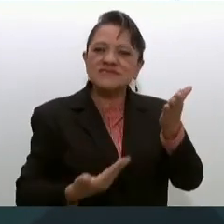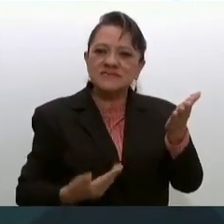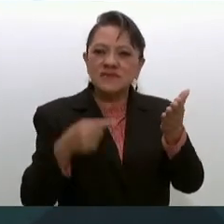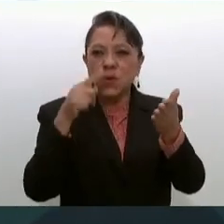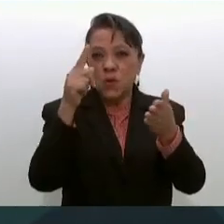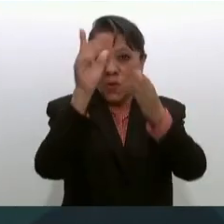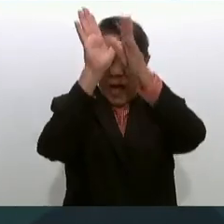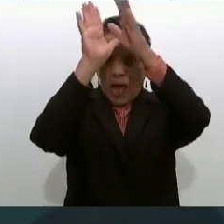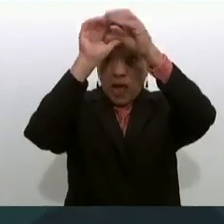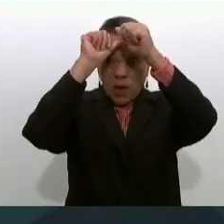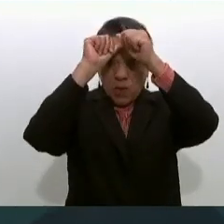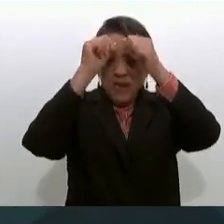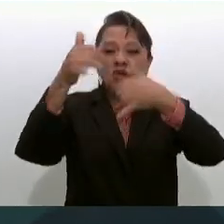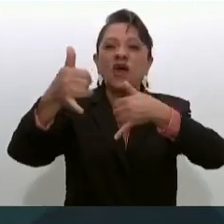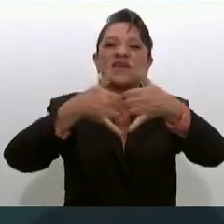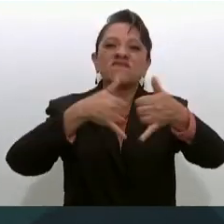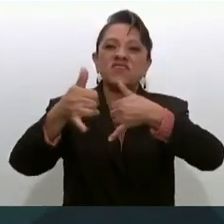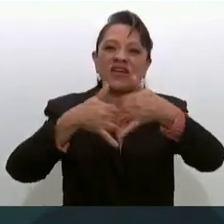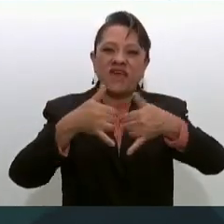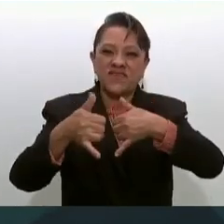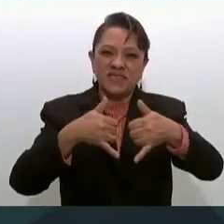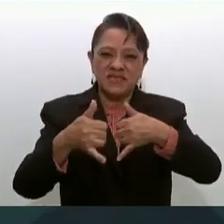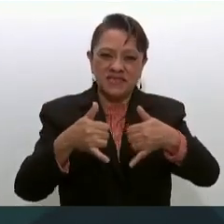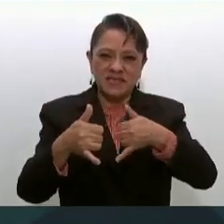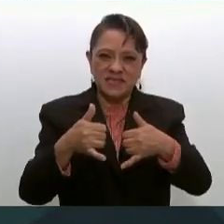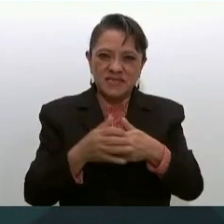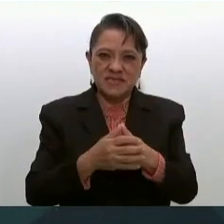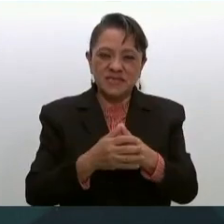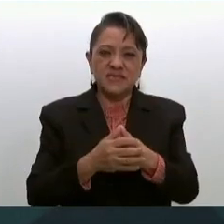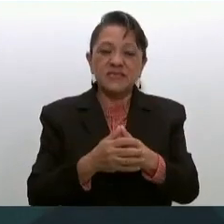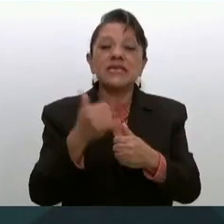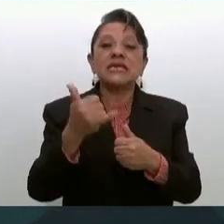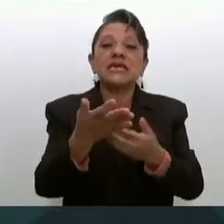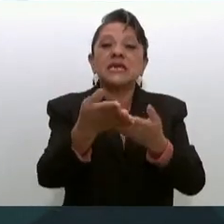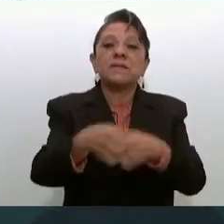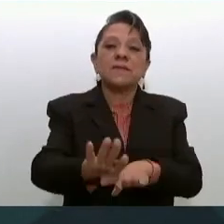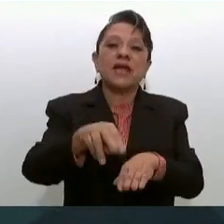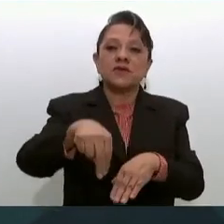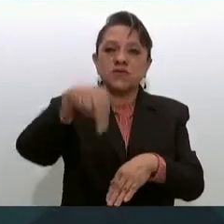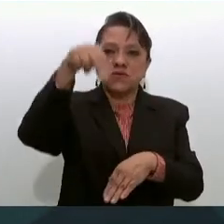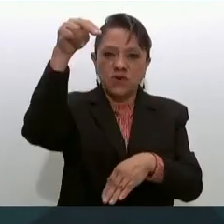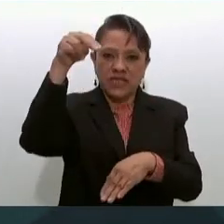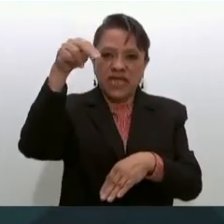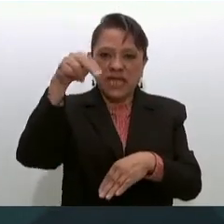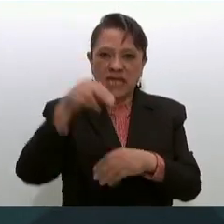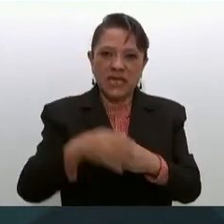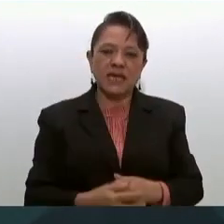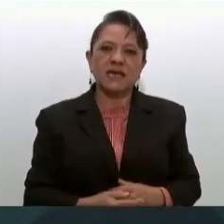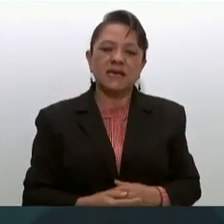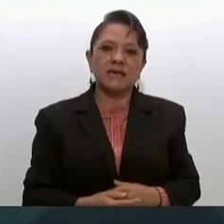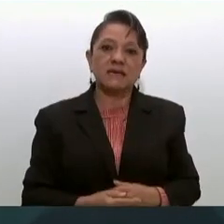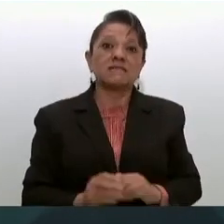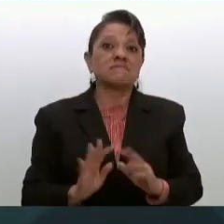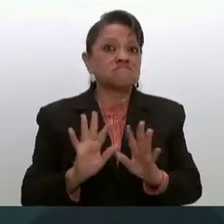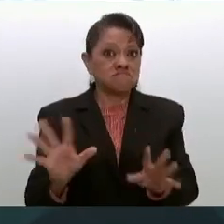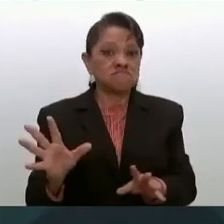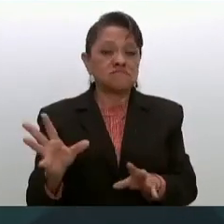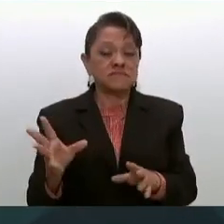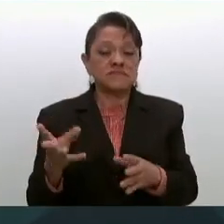acuerdo del Infonavit con Banorte se va a urbanizar